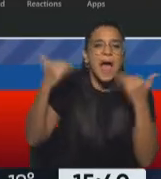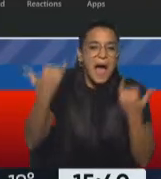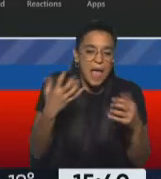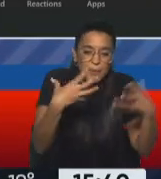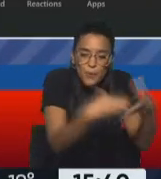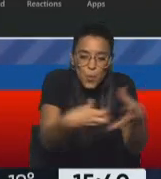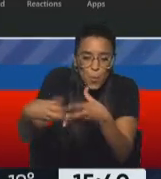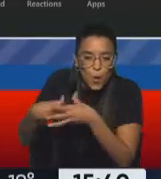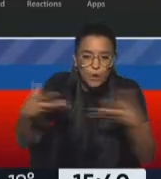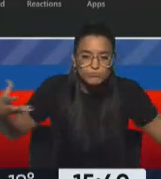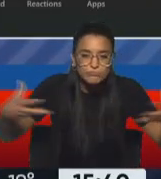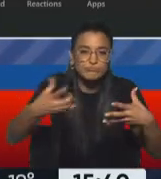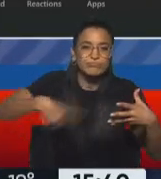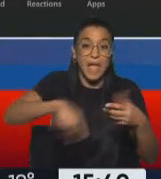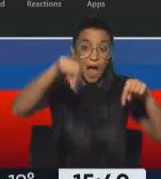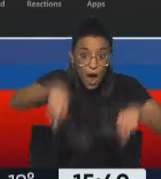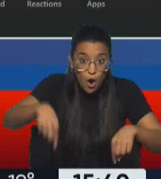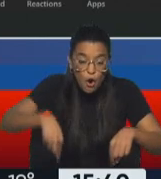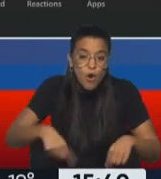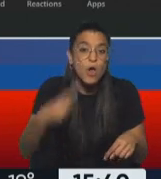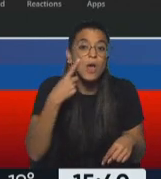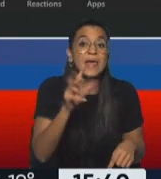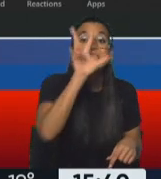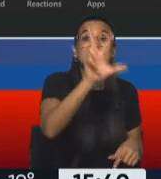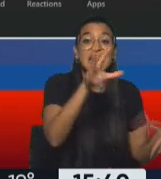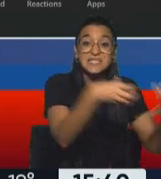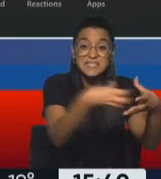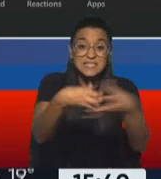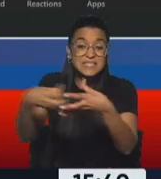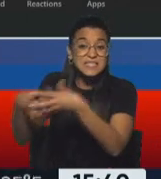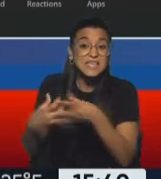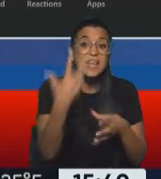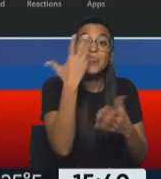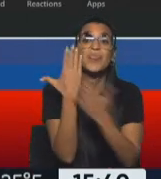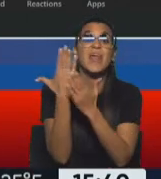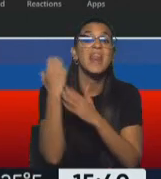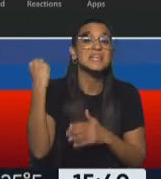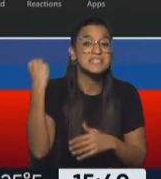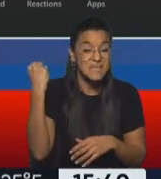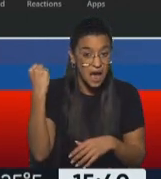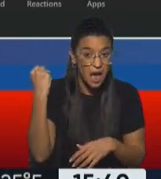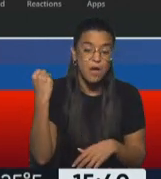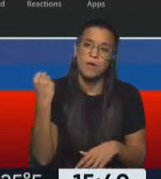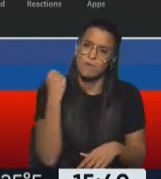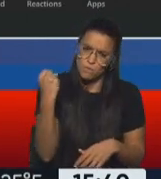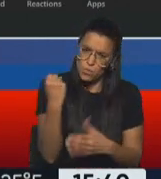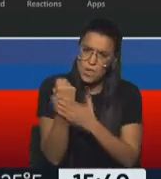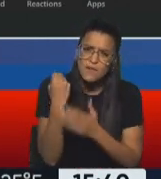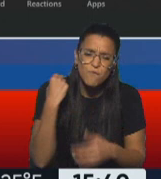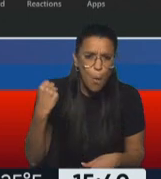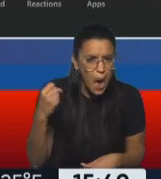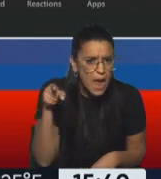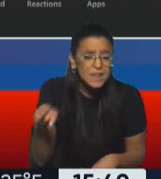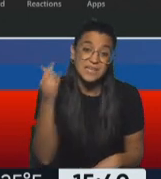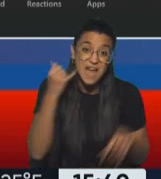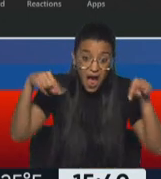bancadas, que en estos momentos, ojo, tenemos tres bancadas que son de derecha, prácticamente ultraderecha. Y